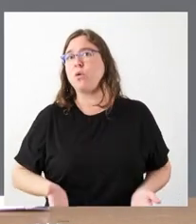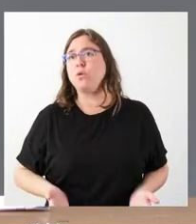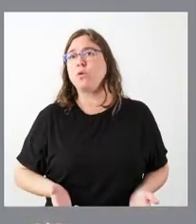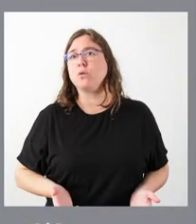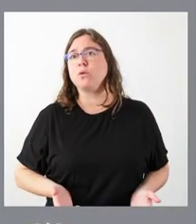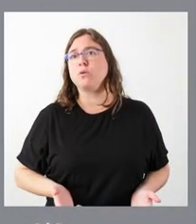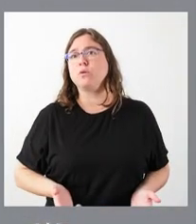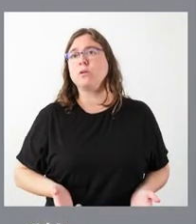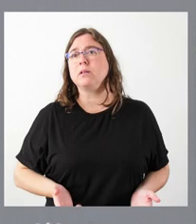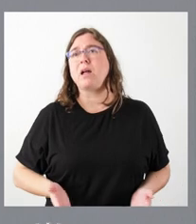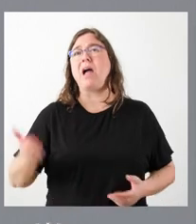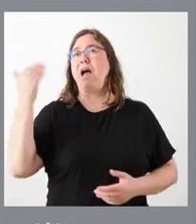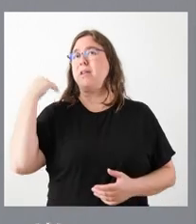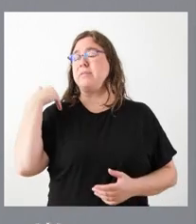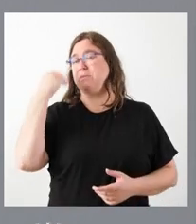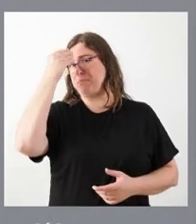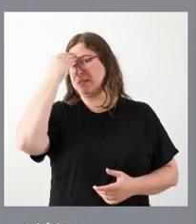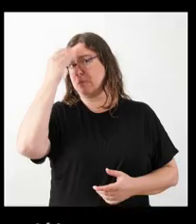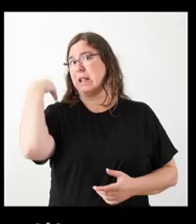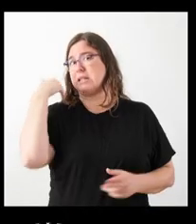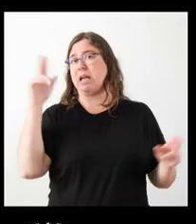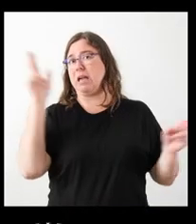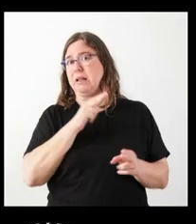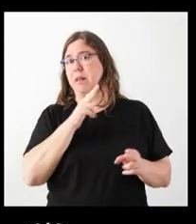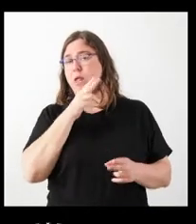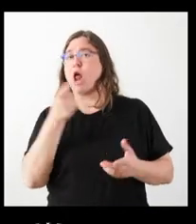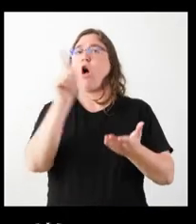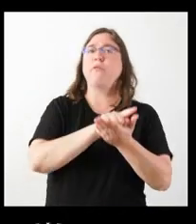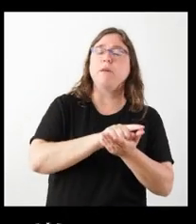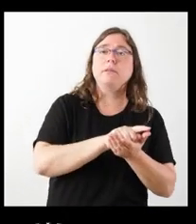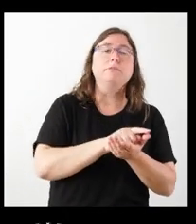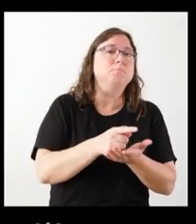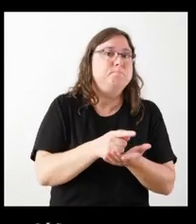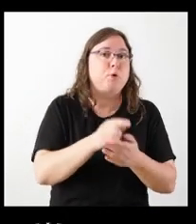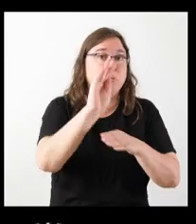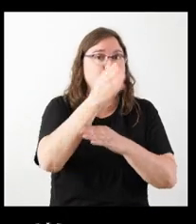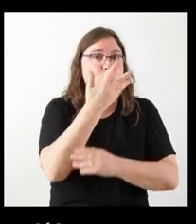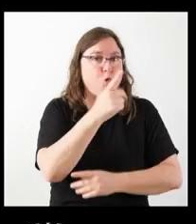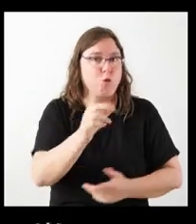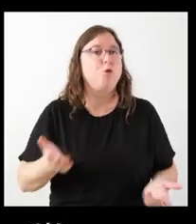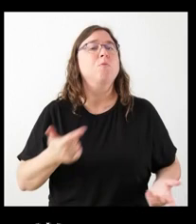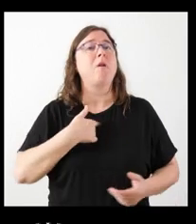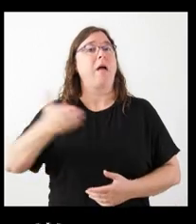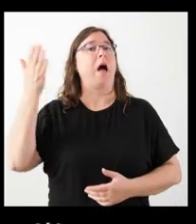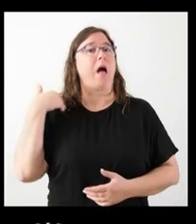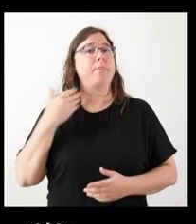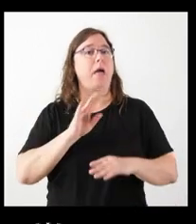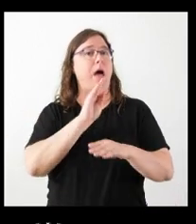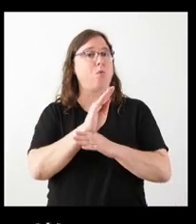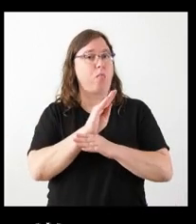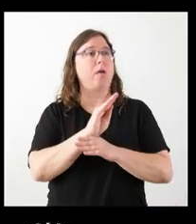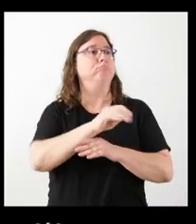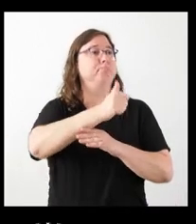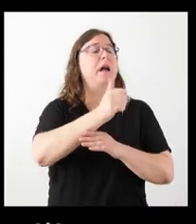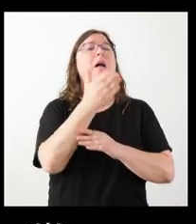Bueno, es… ¿Y entendemos que se recupera? Lo digo por desconocimiento. Si es una ayuda que antes se daba y ahora se ha recuperado,